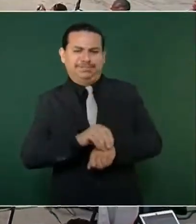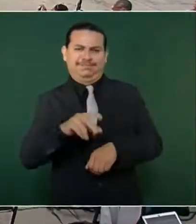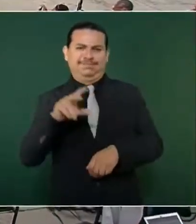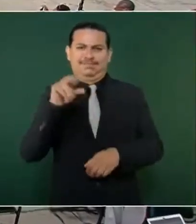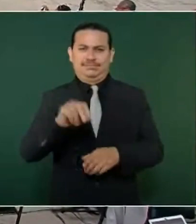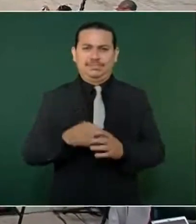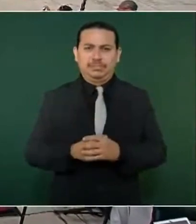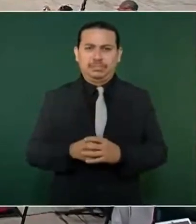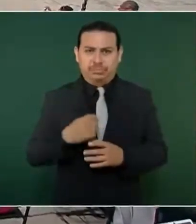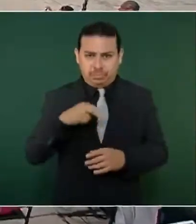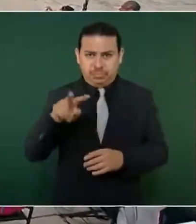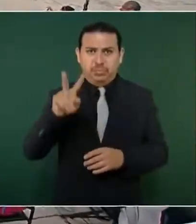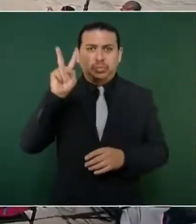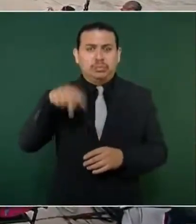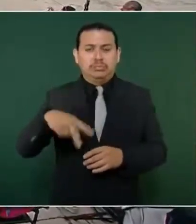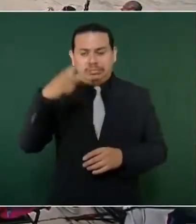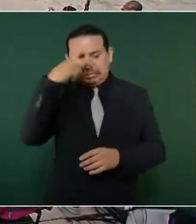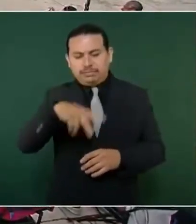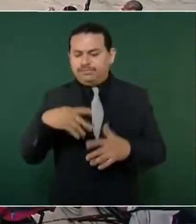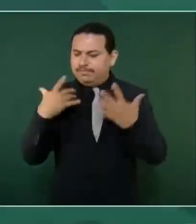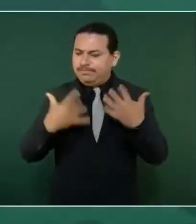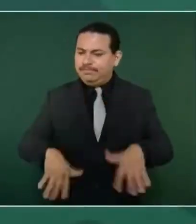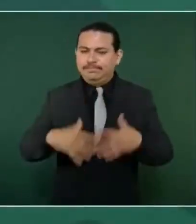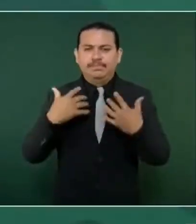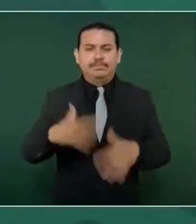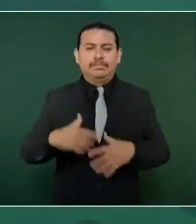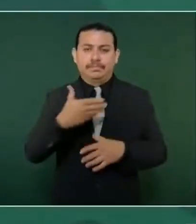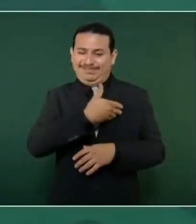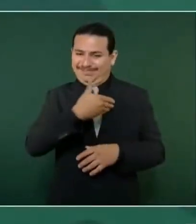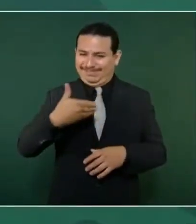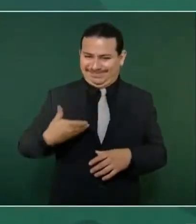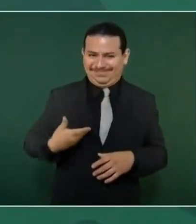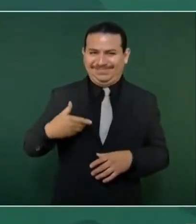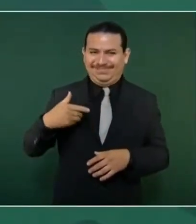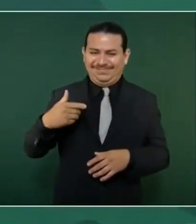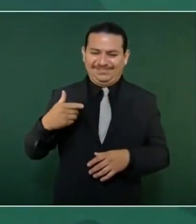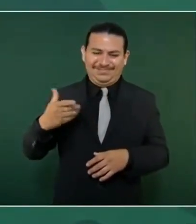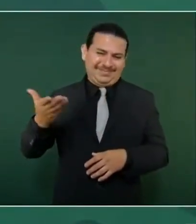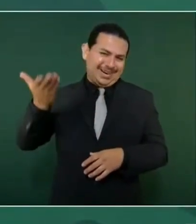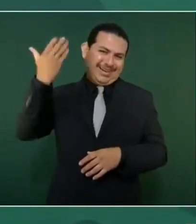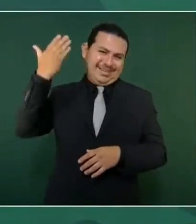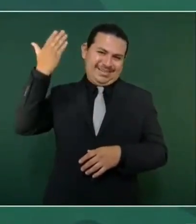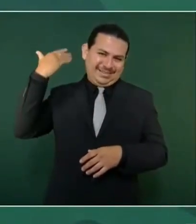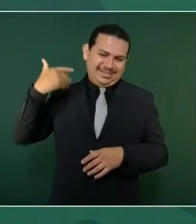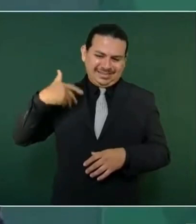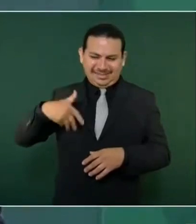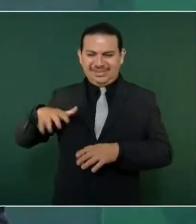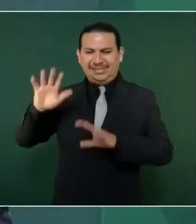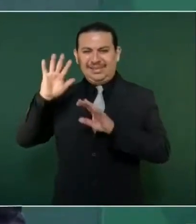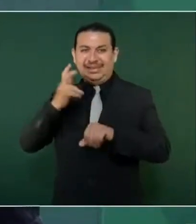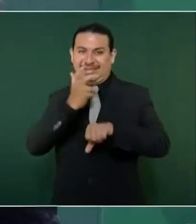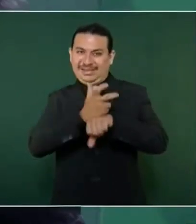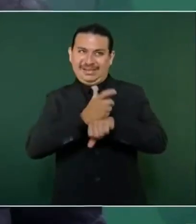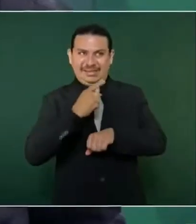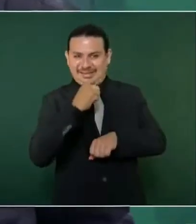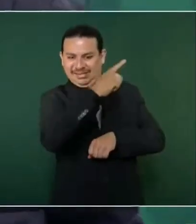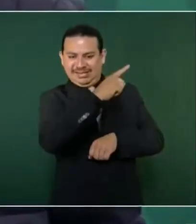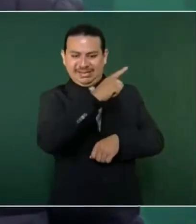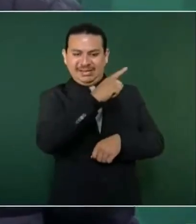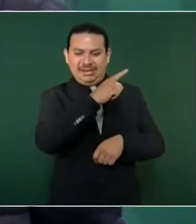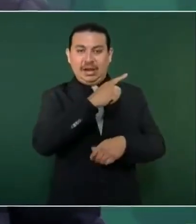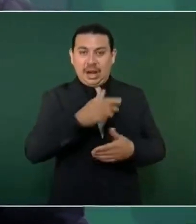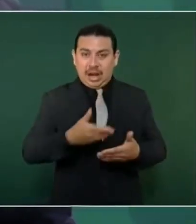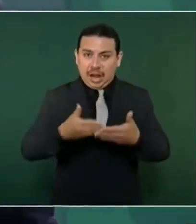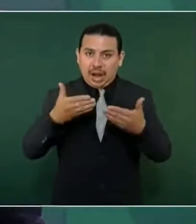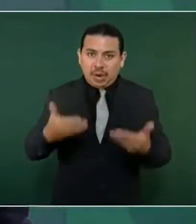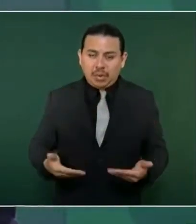Y eso le costó que el presidente de ese entonces, de Estados Unidos, Polo,